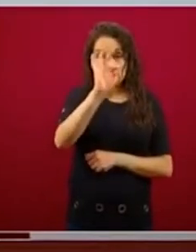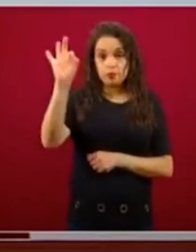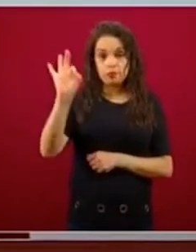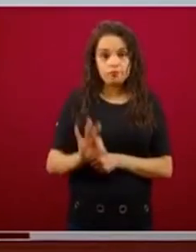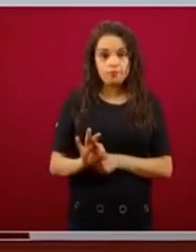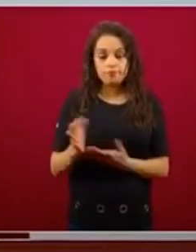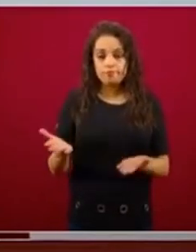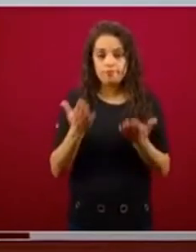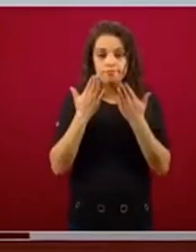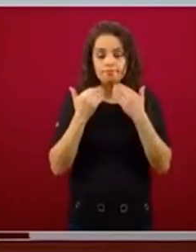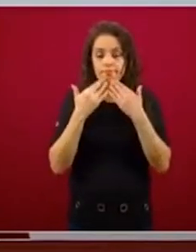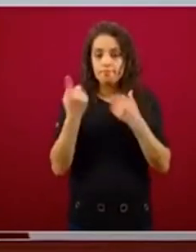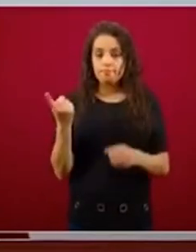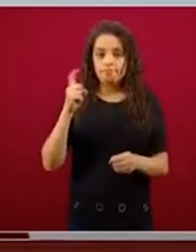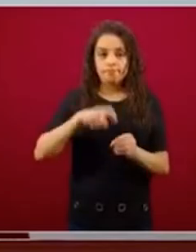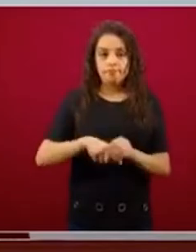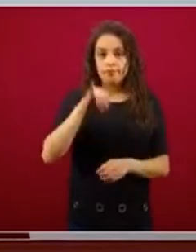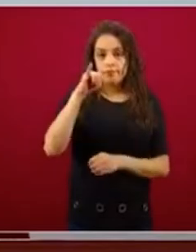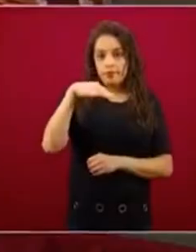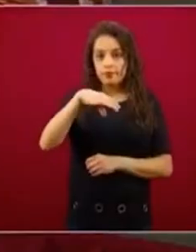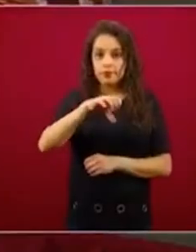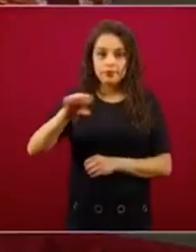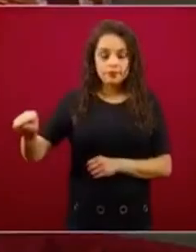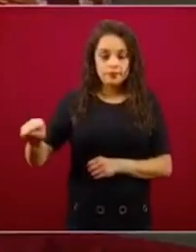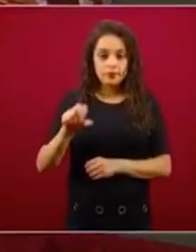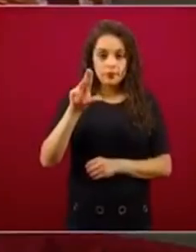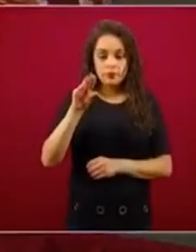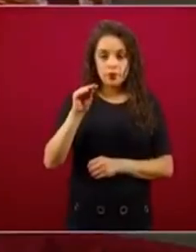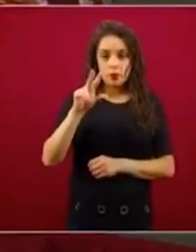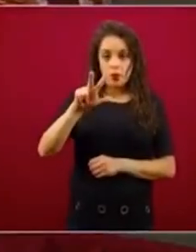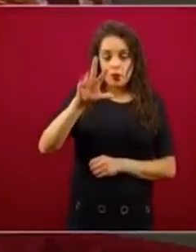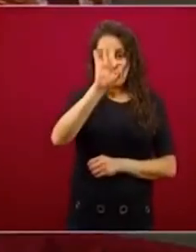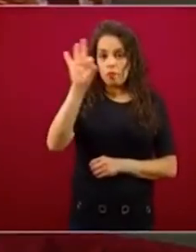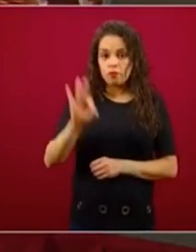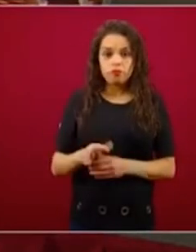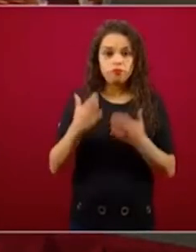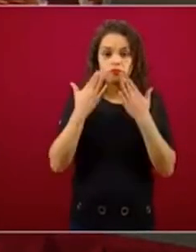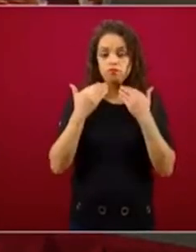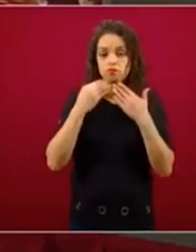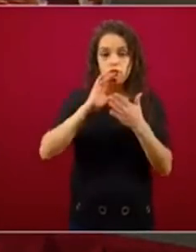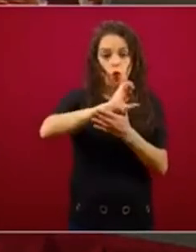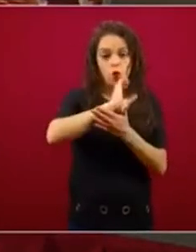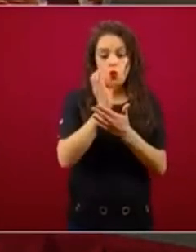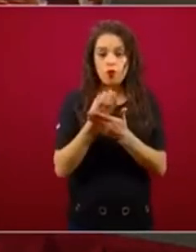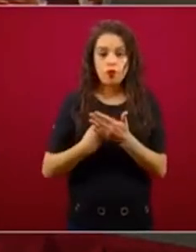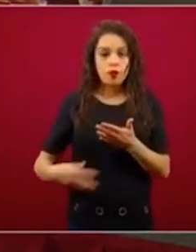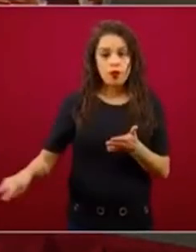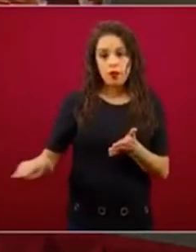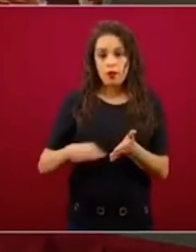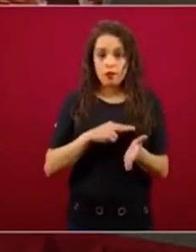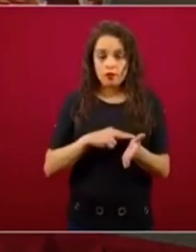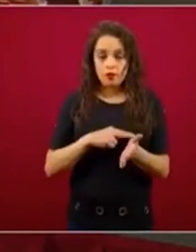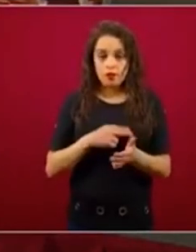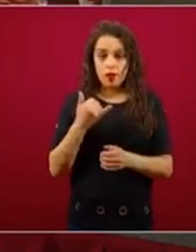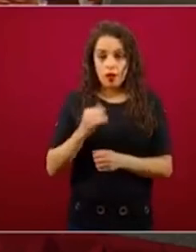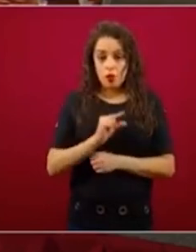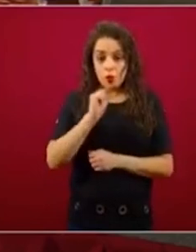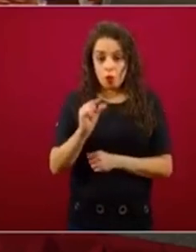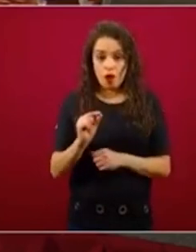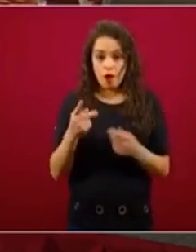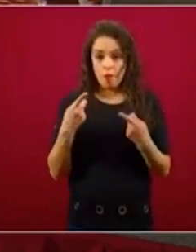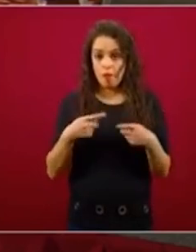ciento no cuenta con seguridad social, 98 por ciento no cuenta con contrato y muy pocas tienen